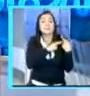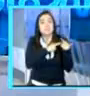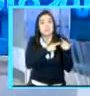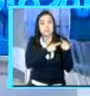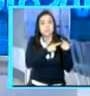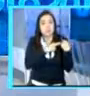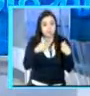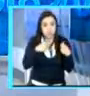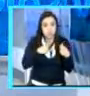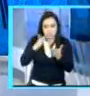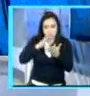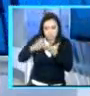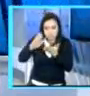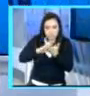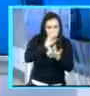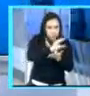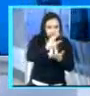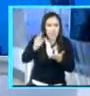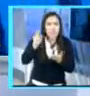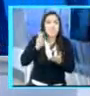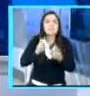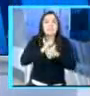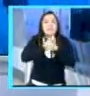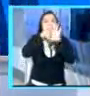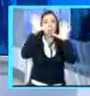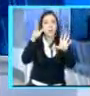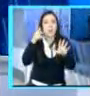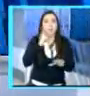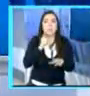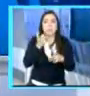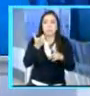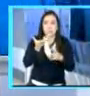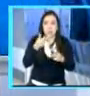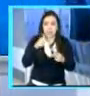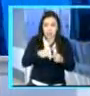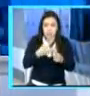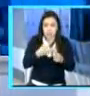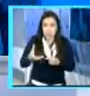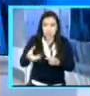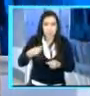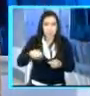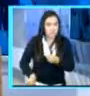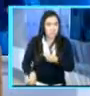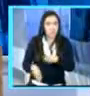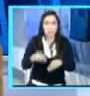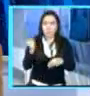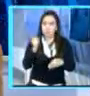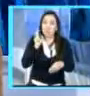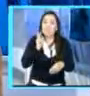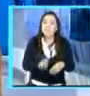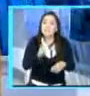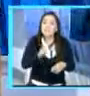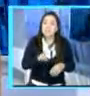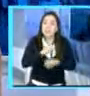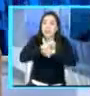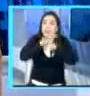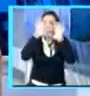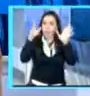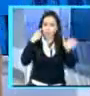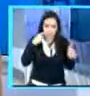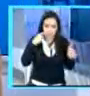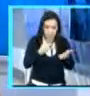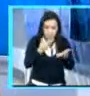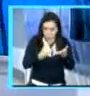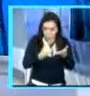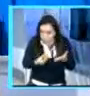fiscal, mirar el tema de transparencia, y reestructurar el tema de la recaudación impositiva. Atacar la